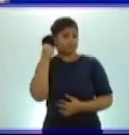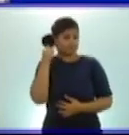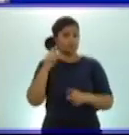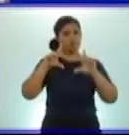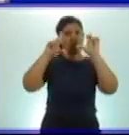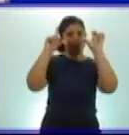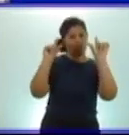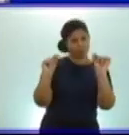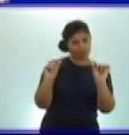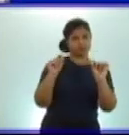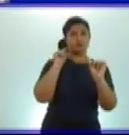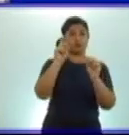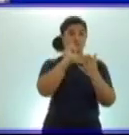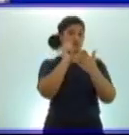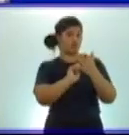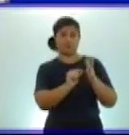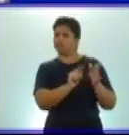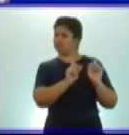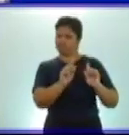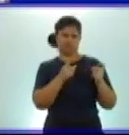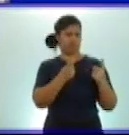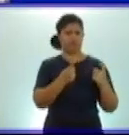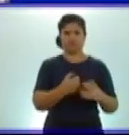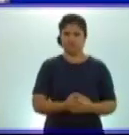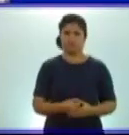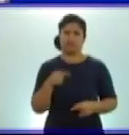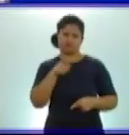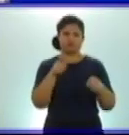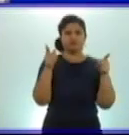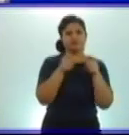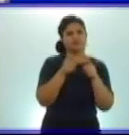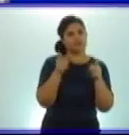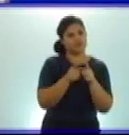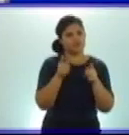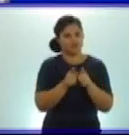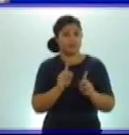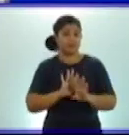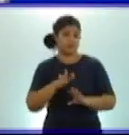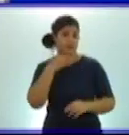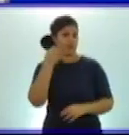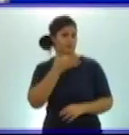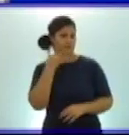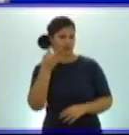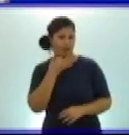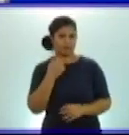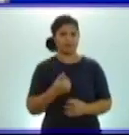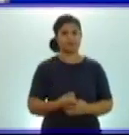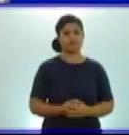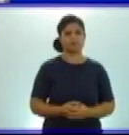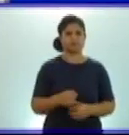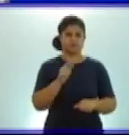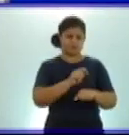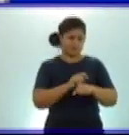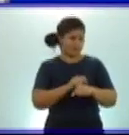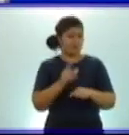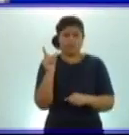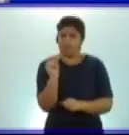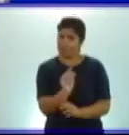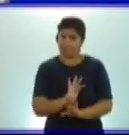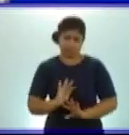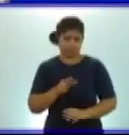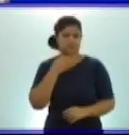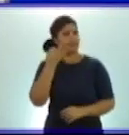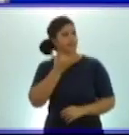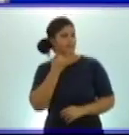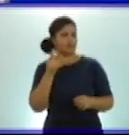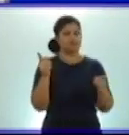que escribirlo, solo es el resumen de lo que ya hemos estado hablando en la tarde de hoy, que ya nos van quedando pocos minutos. Y queríamos,